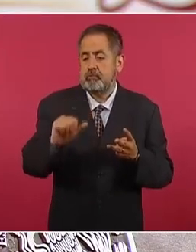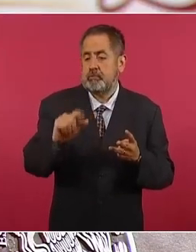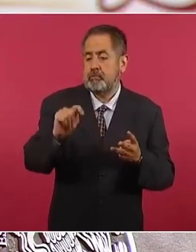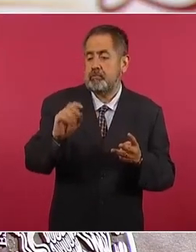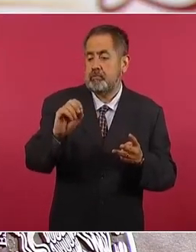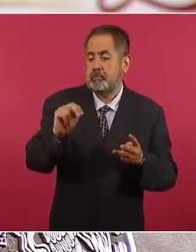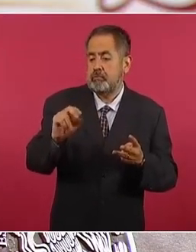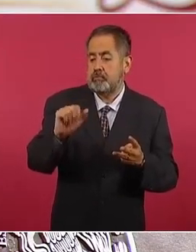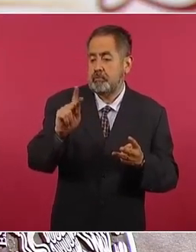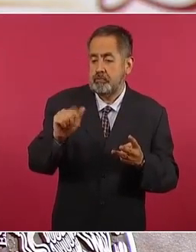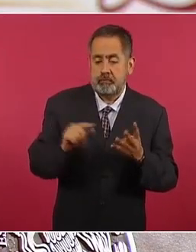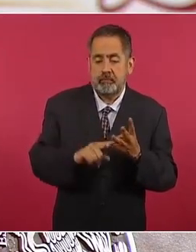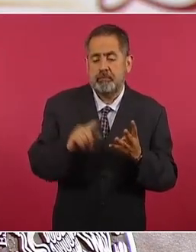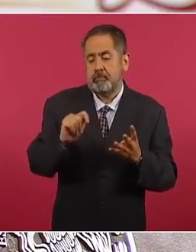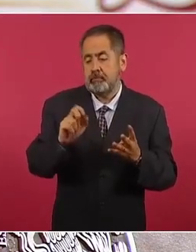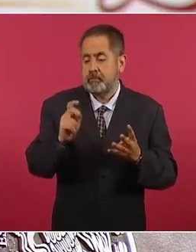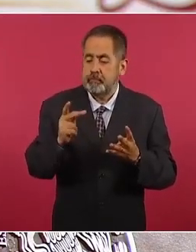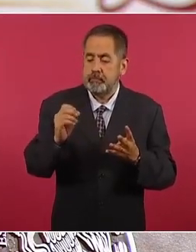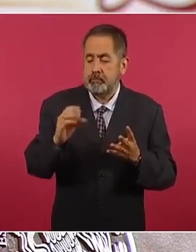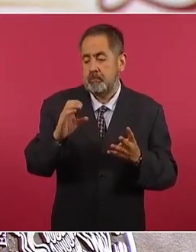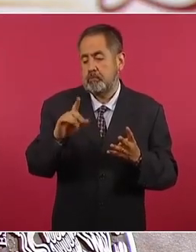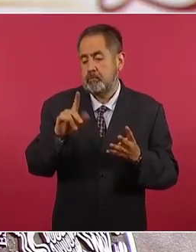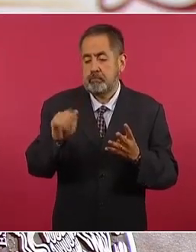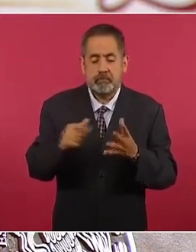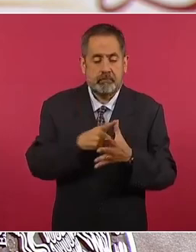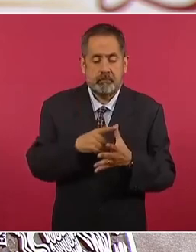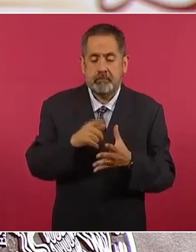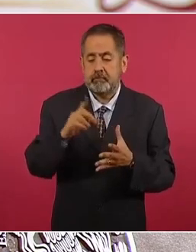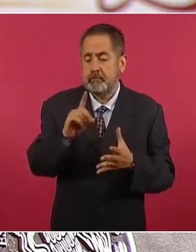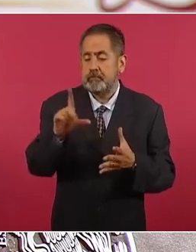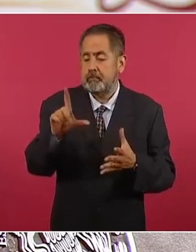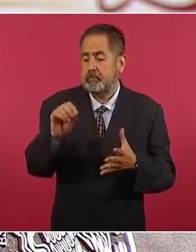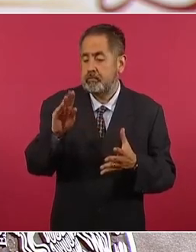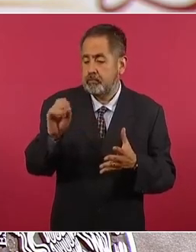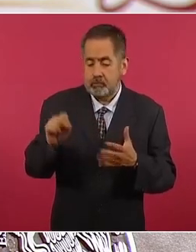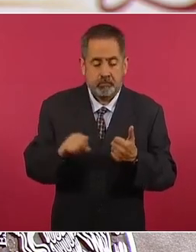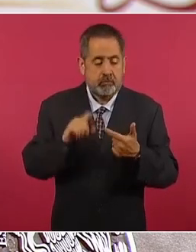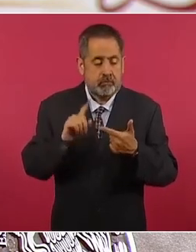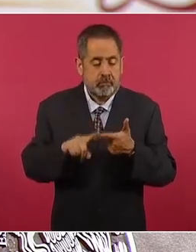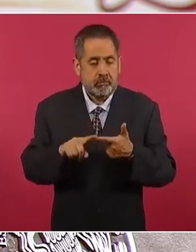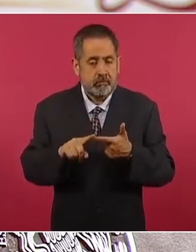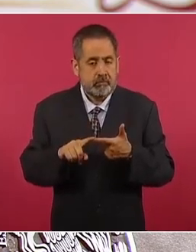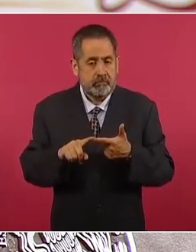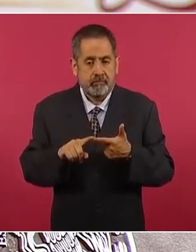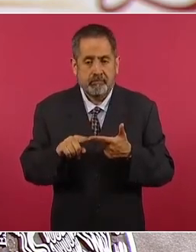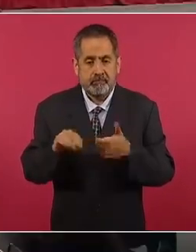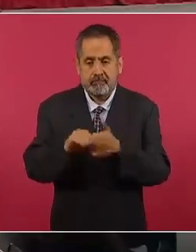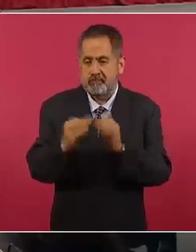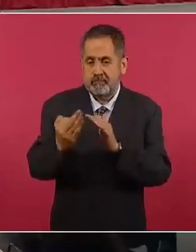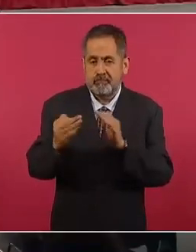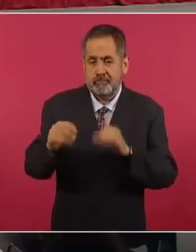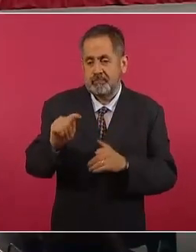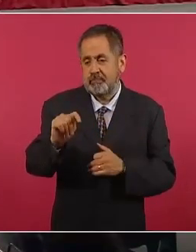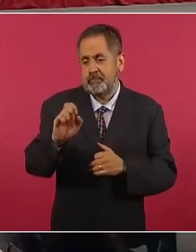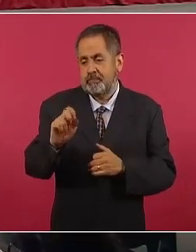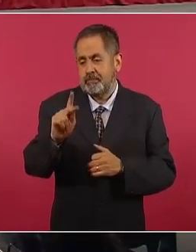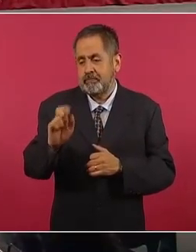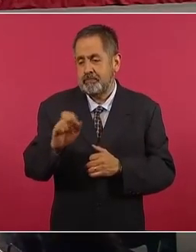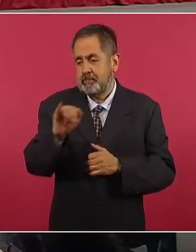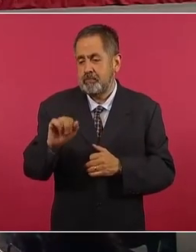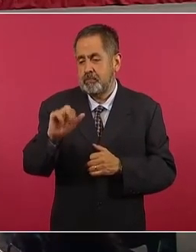en el municipio de Tepecuacuilco, en Brecha de Lobos y en el paraje Suriana, en Iguala y en las emigraciones de Tepehuaje.